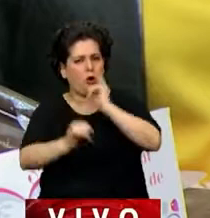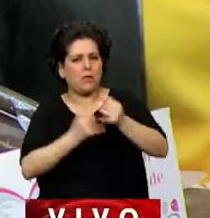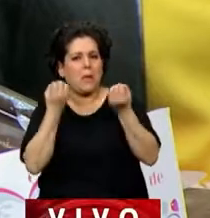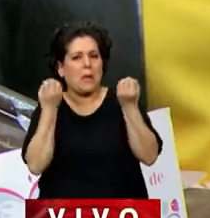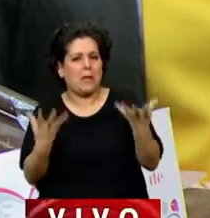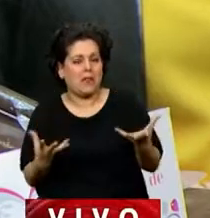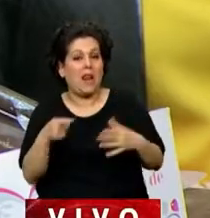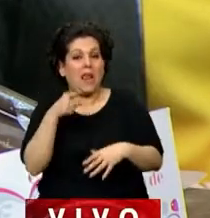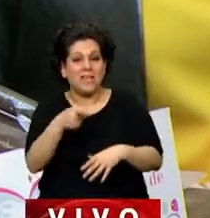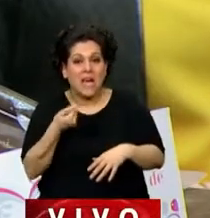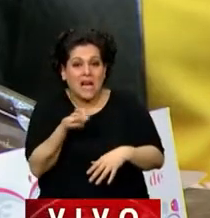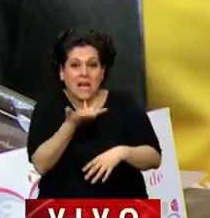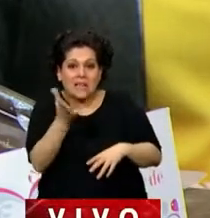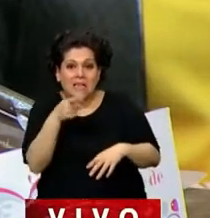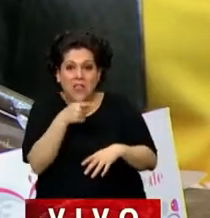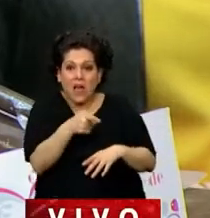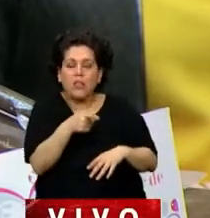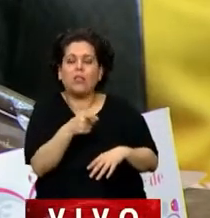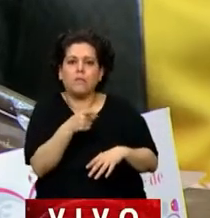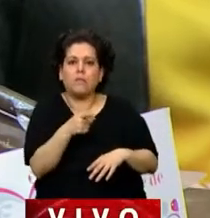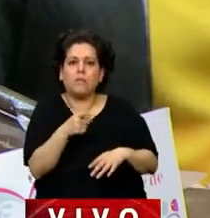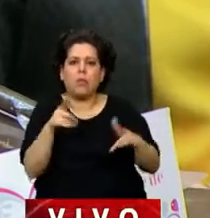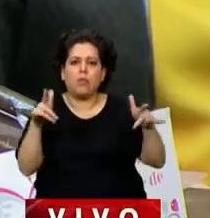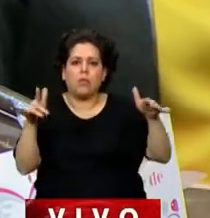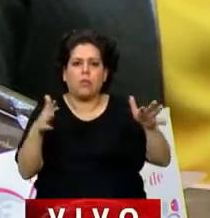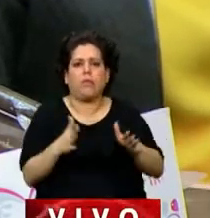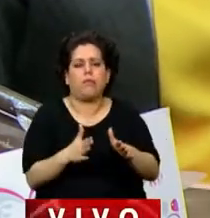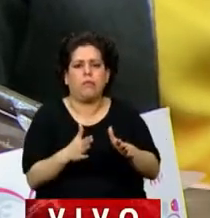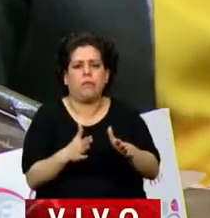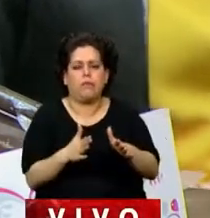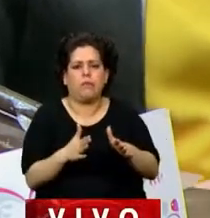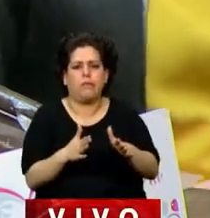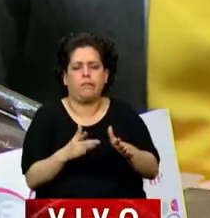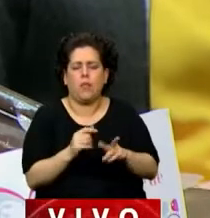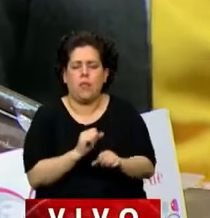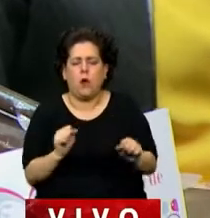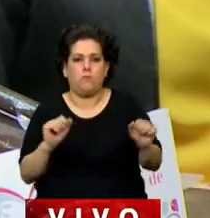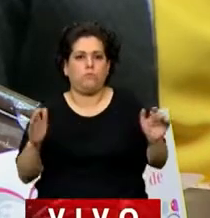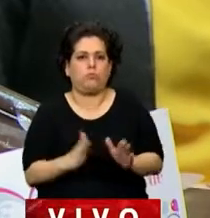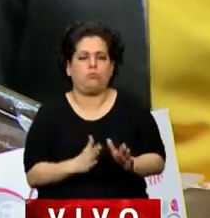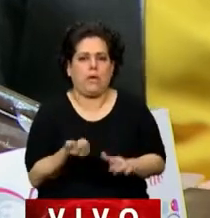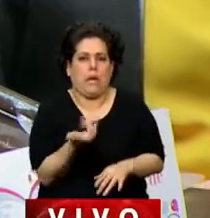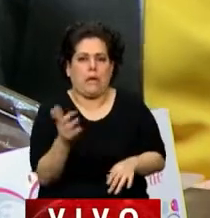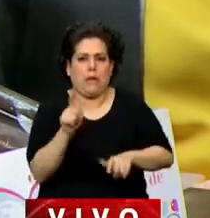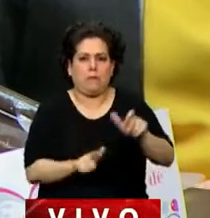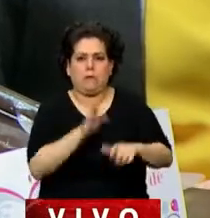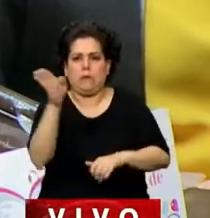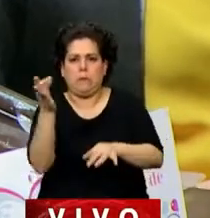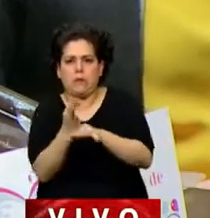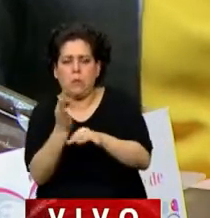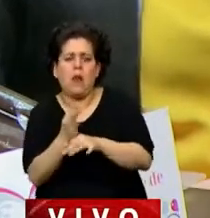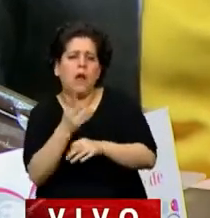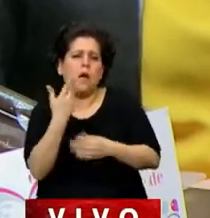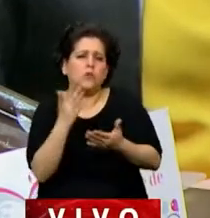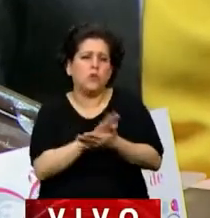Esa cifra se había bajado de manera sustancial. Se puede hablar de